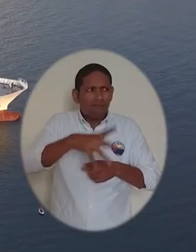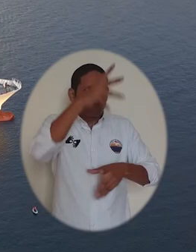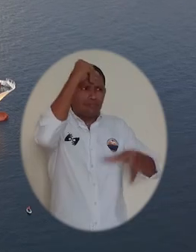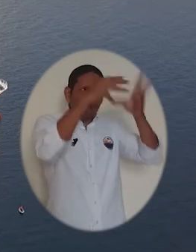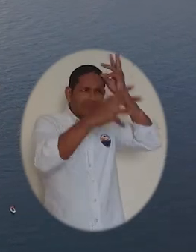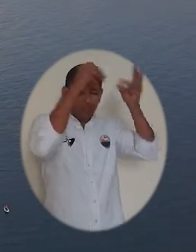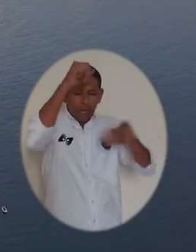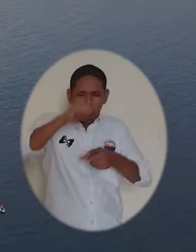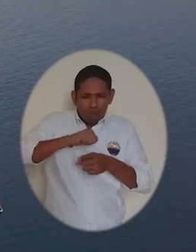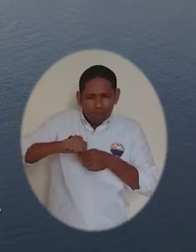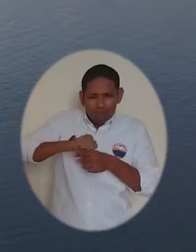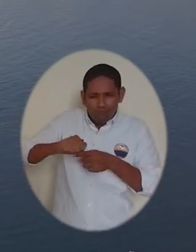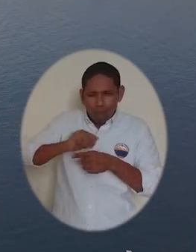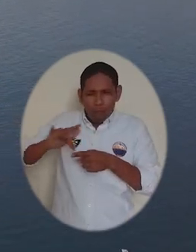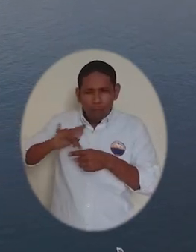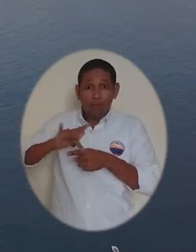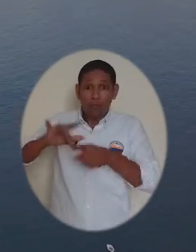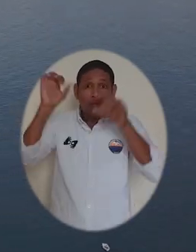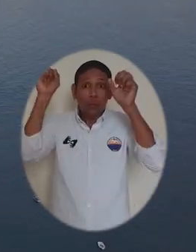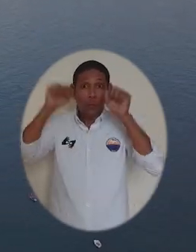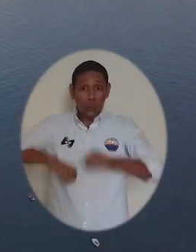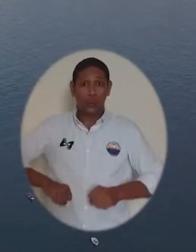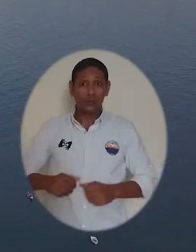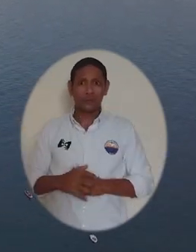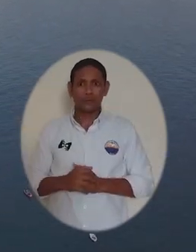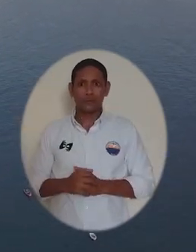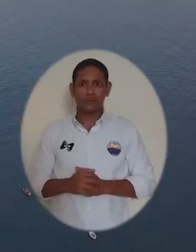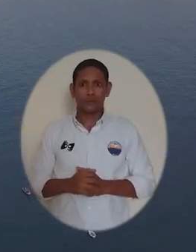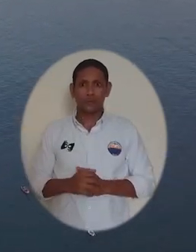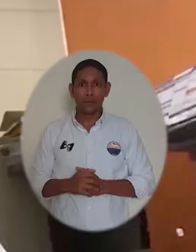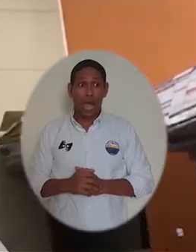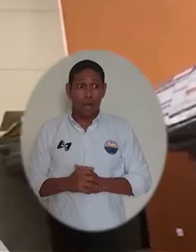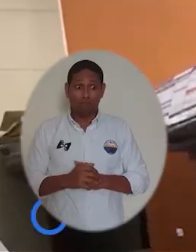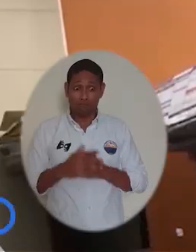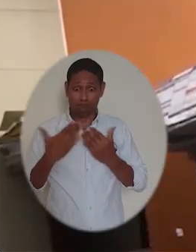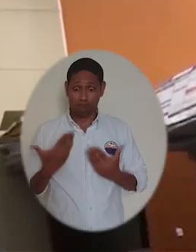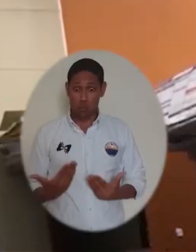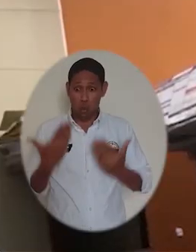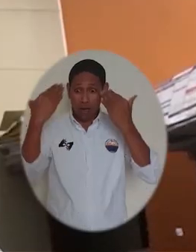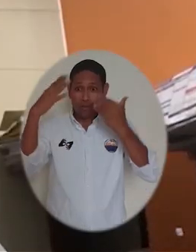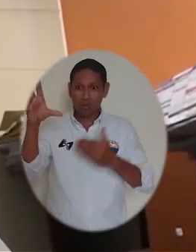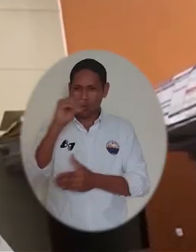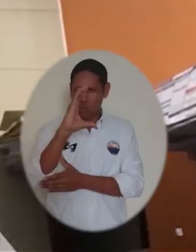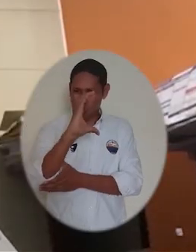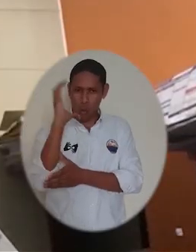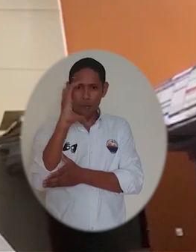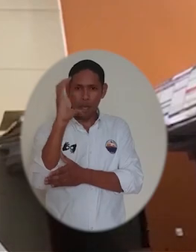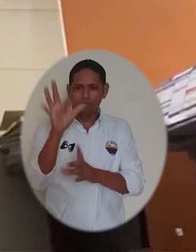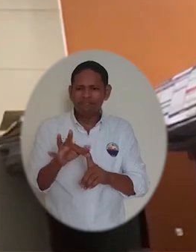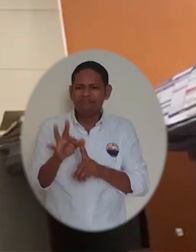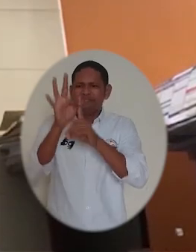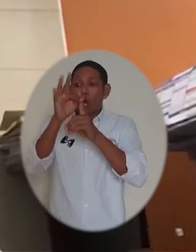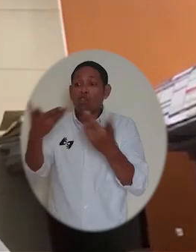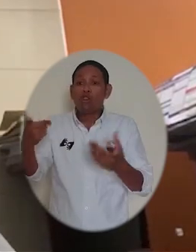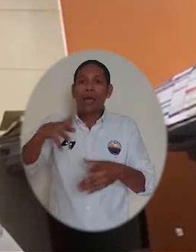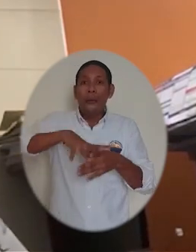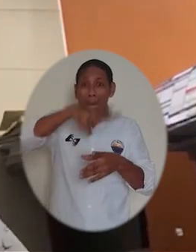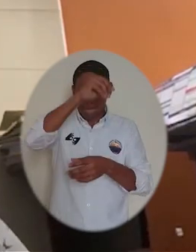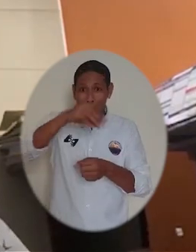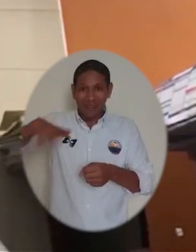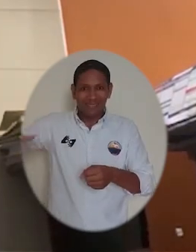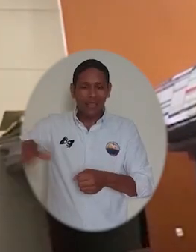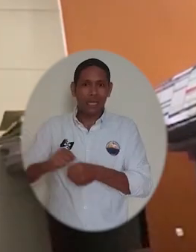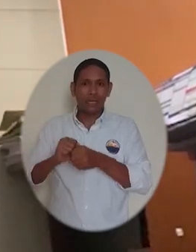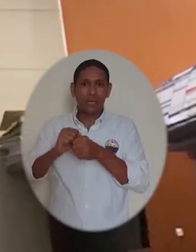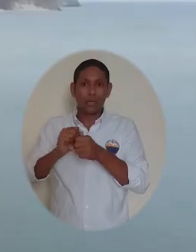poner en práctica cada uno de los conocimientos adquiridos a lo largo de la empresa. Los beneficios que le trae a los colombianos y en